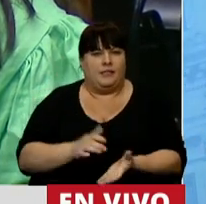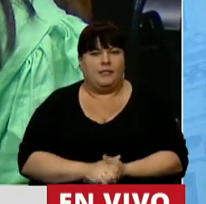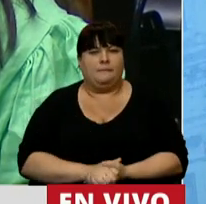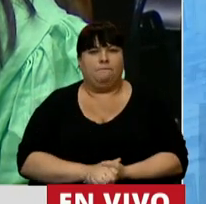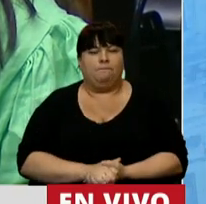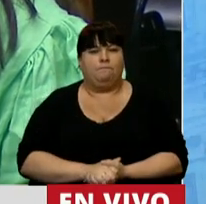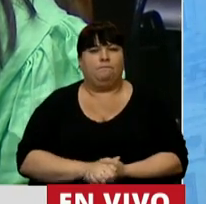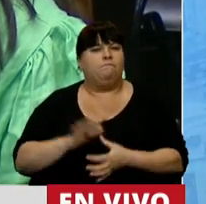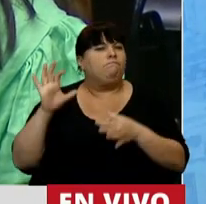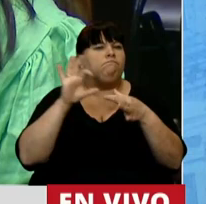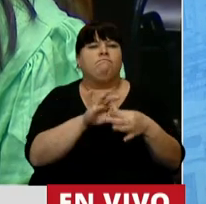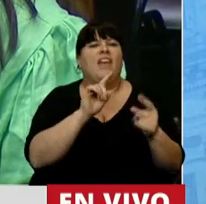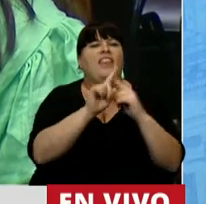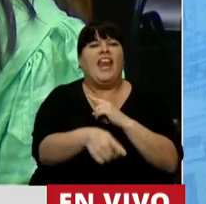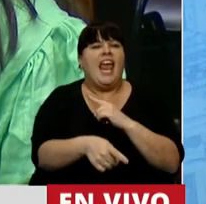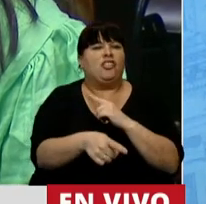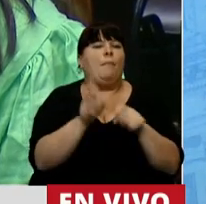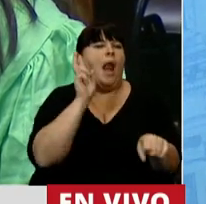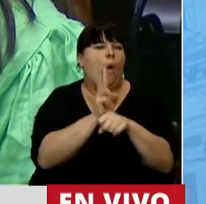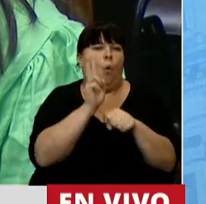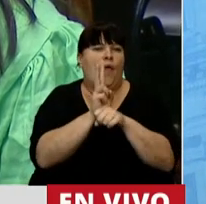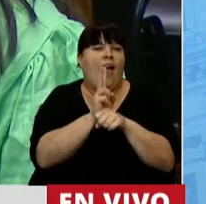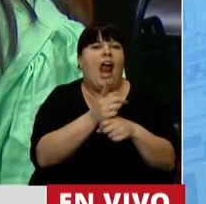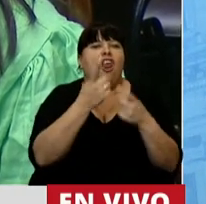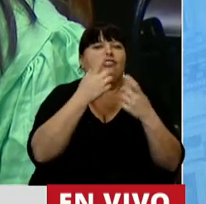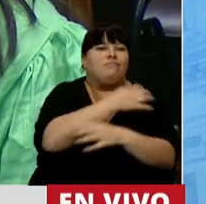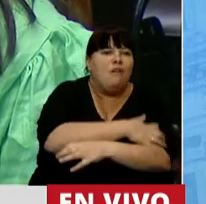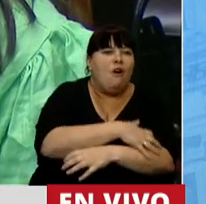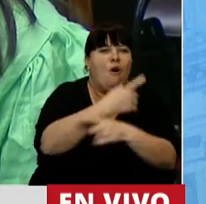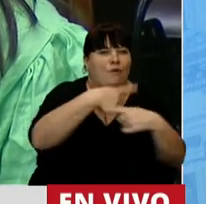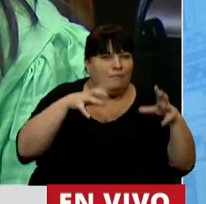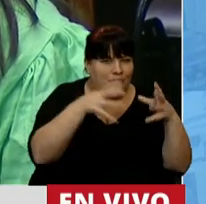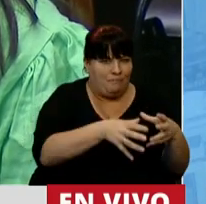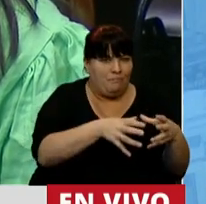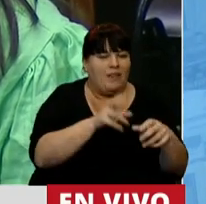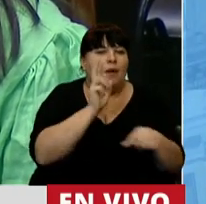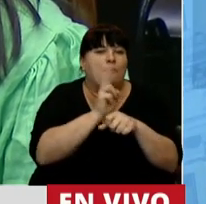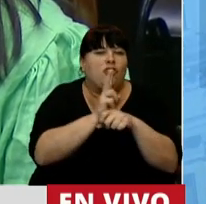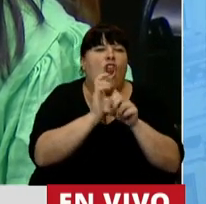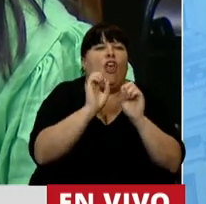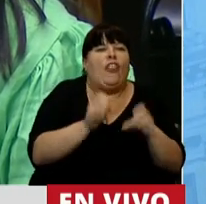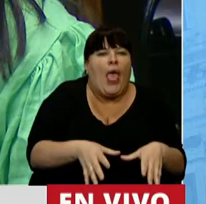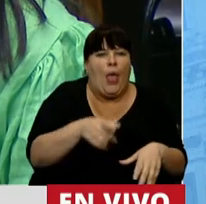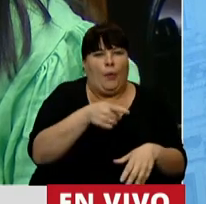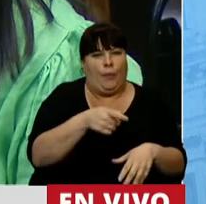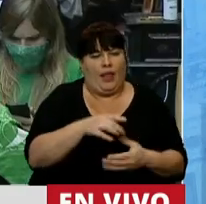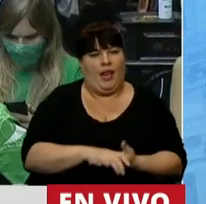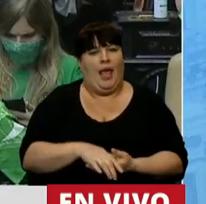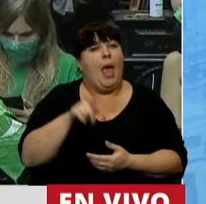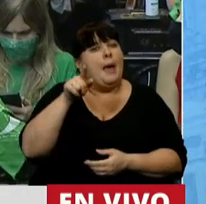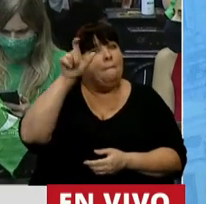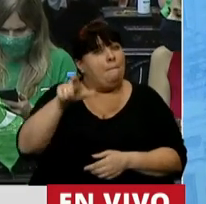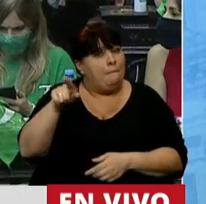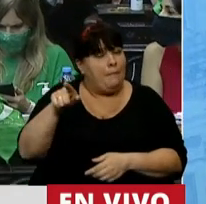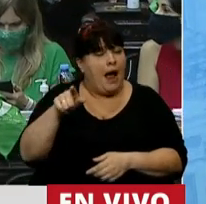Lo vinculó directamente con la protección de los más necesitados, la protección a los débiles. Para él,